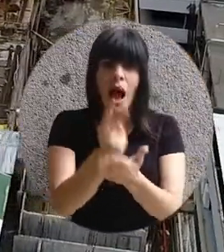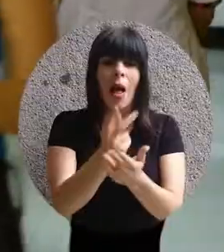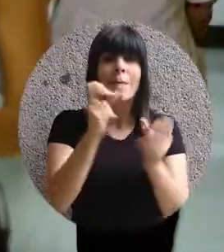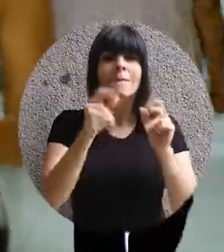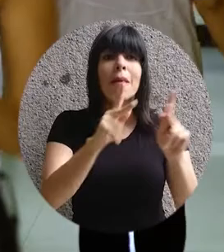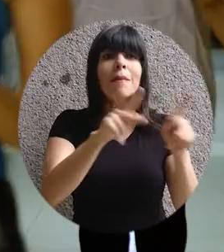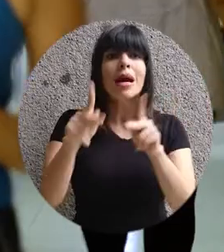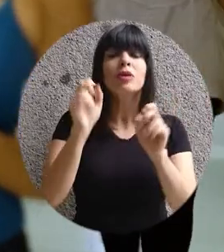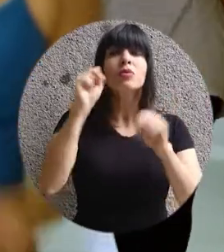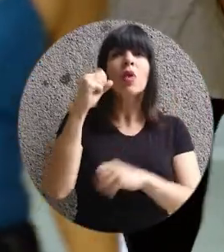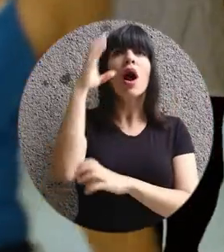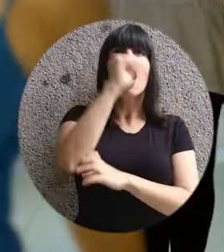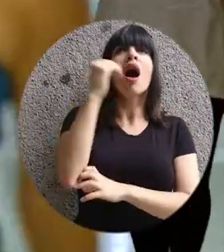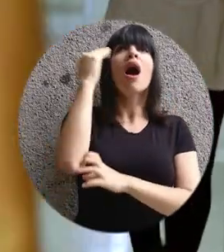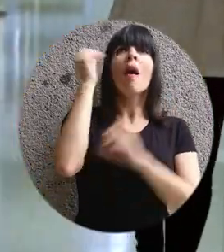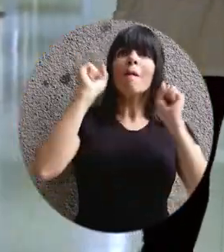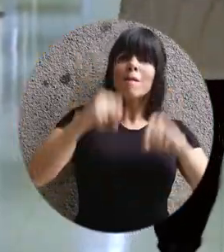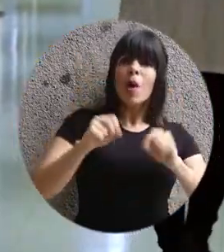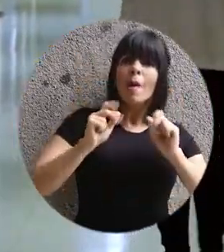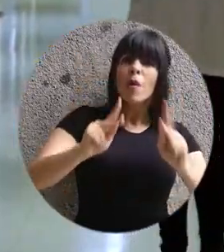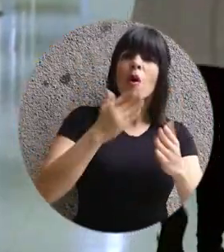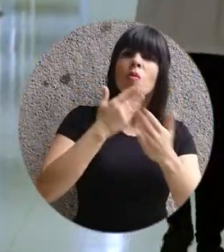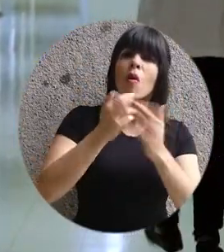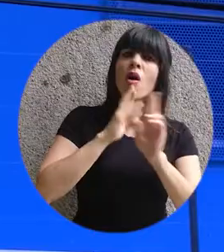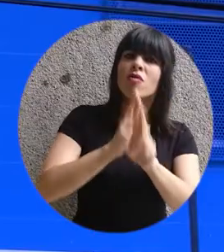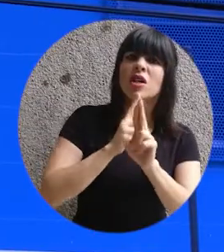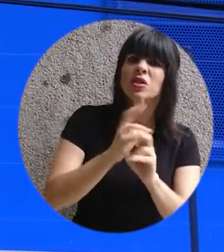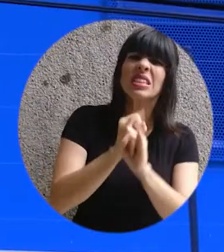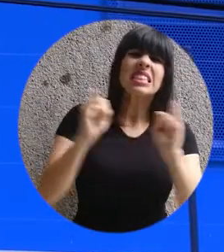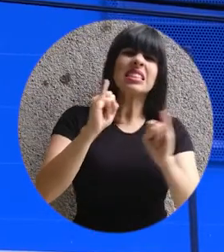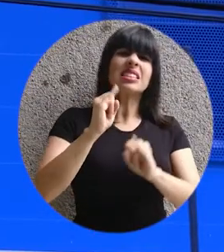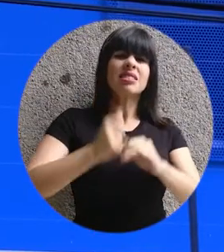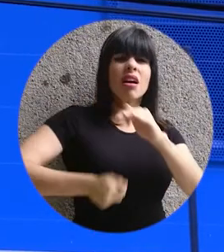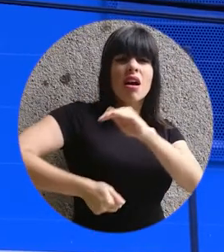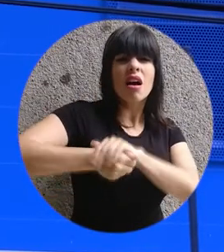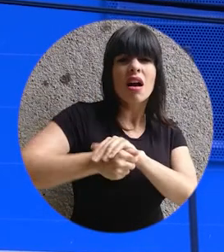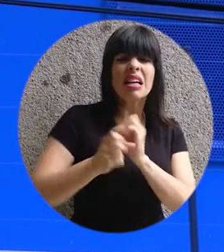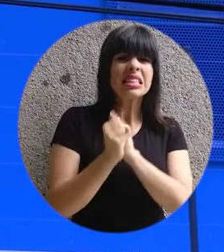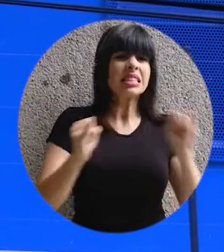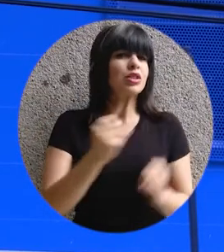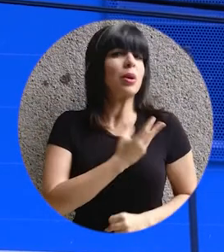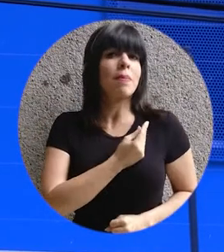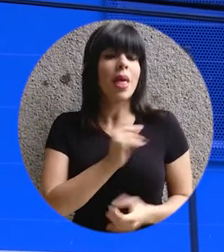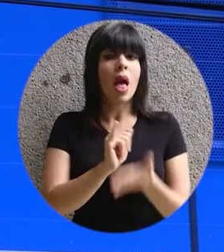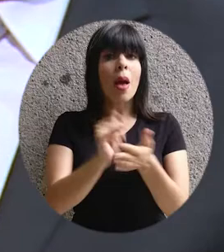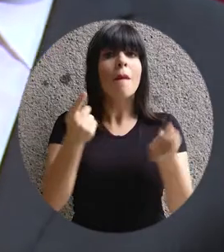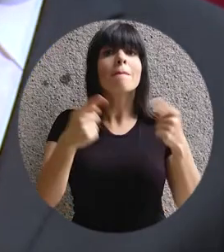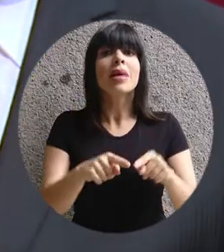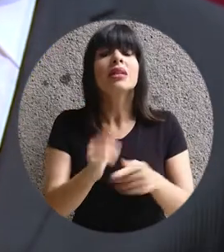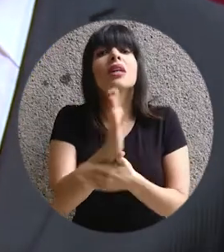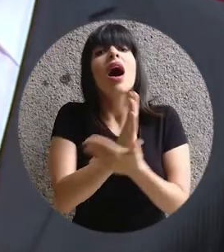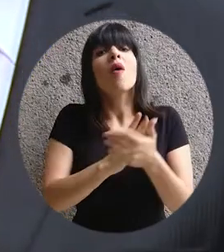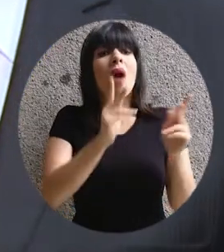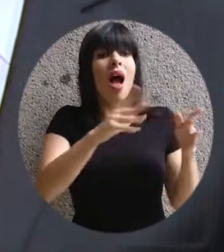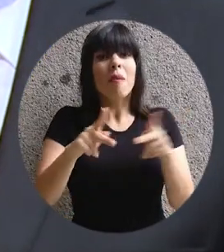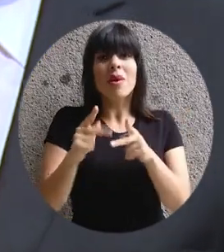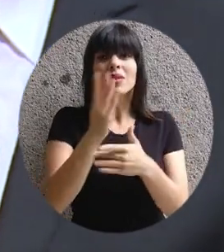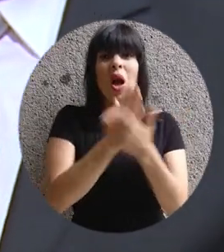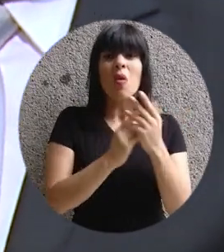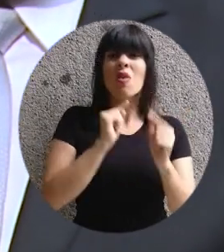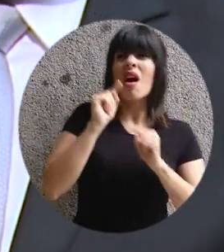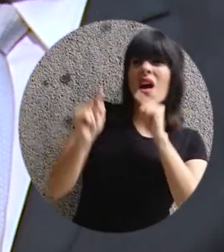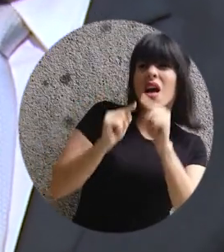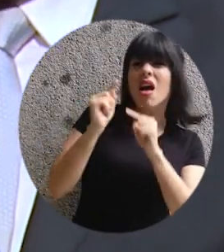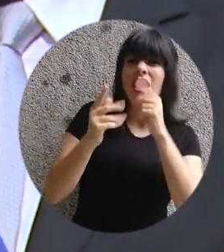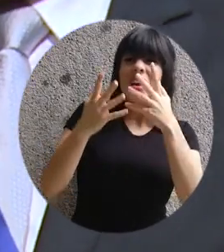ciudadanía entender que sí se puede hacer política con resultados, sin opacidad y sin miedo. Y esto ocurre pese a quienes quieran